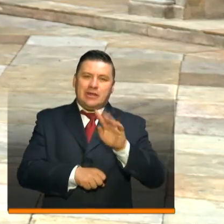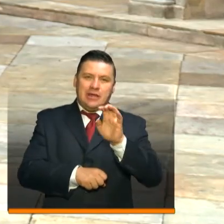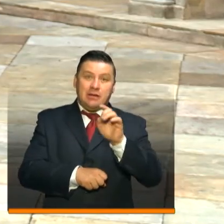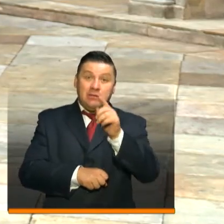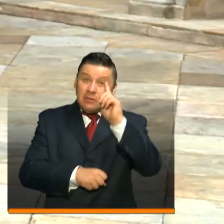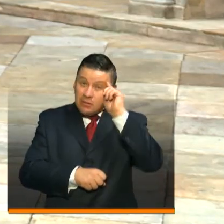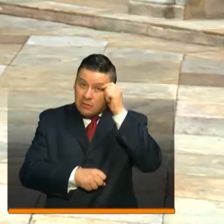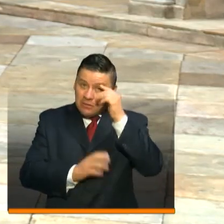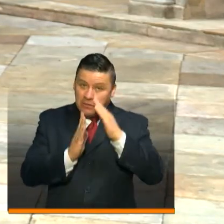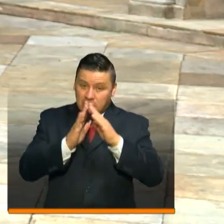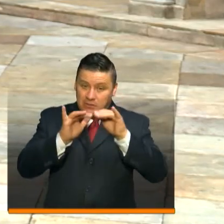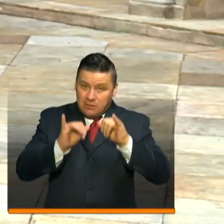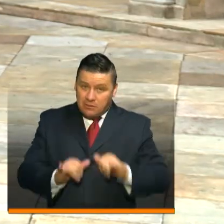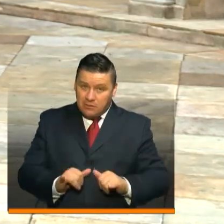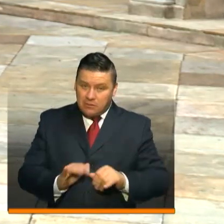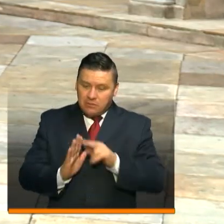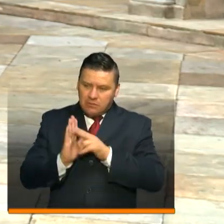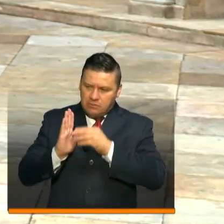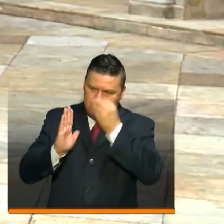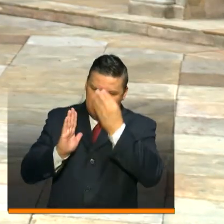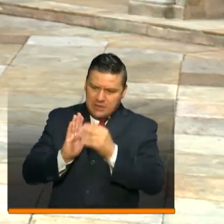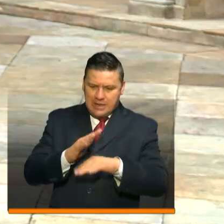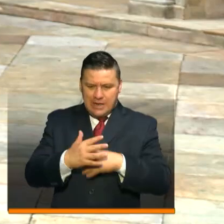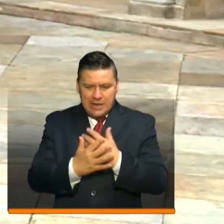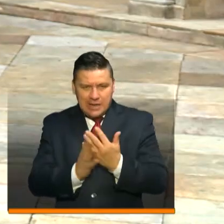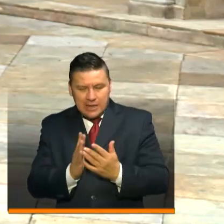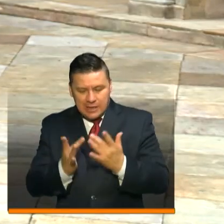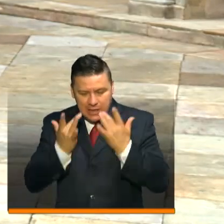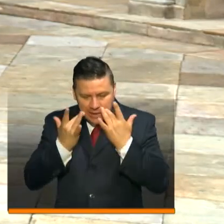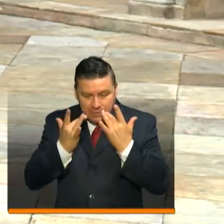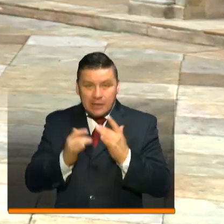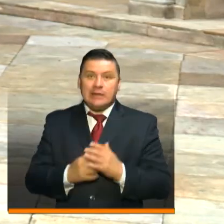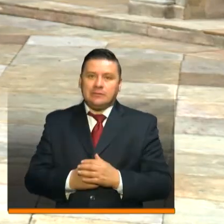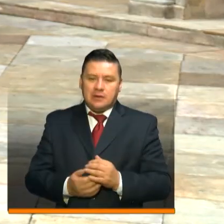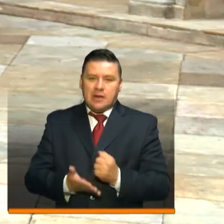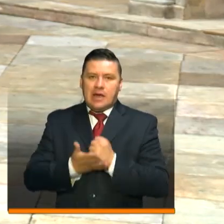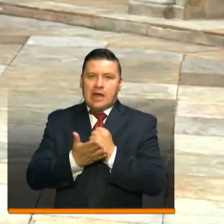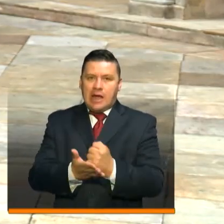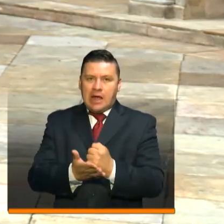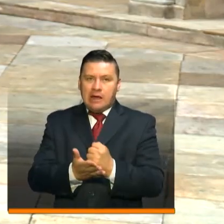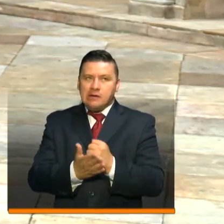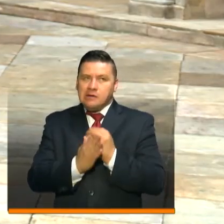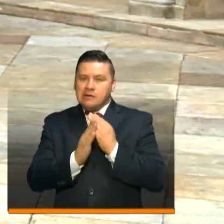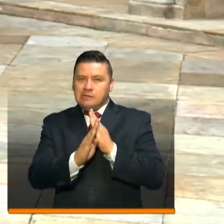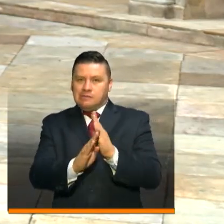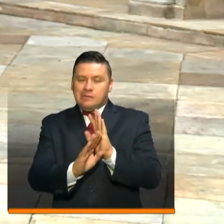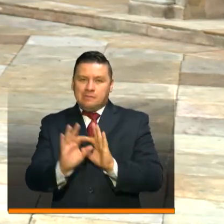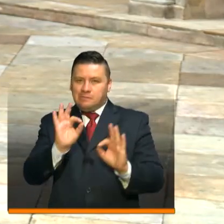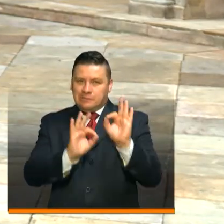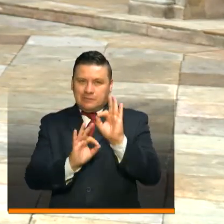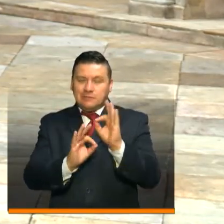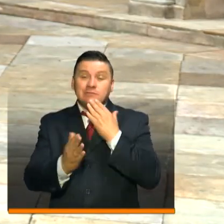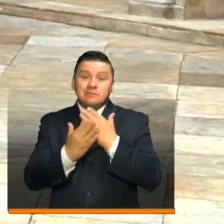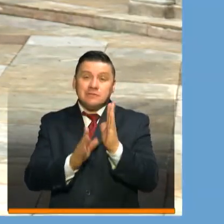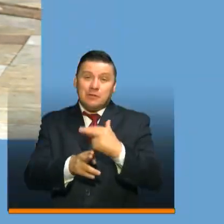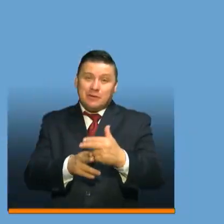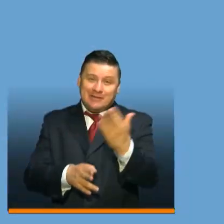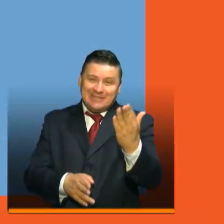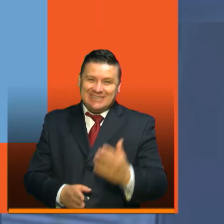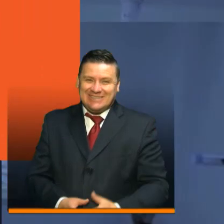que quedarse en casa y adoptar medidas correctas de lavado de manos y limpieza ayudan a combatir el coronavirus. Hasta pronto.